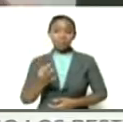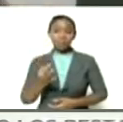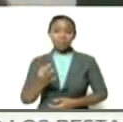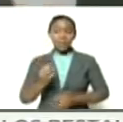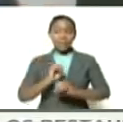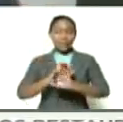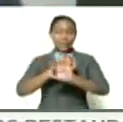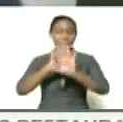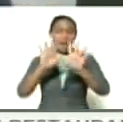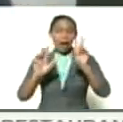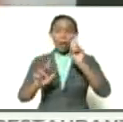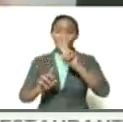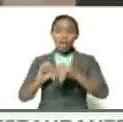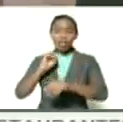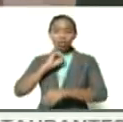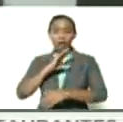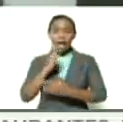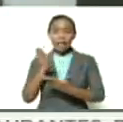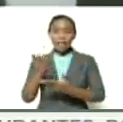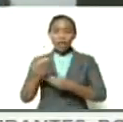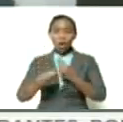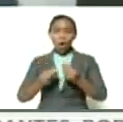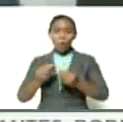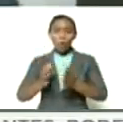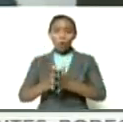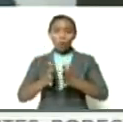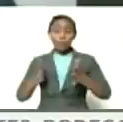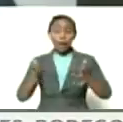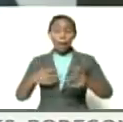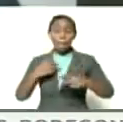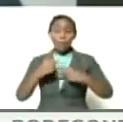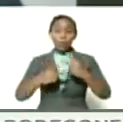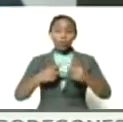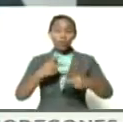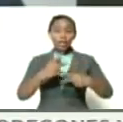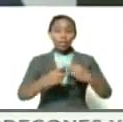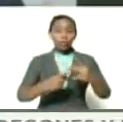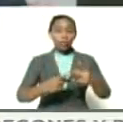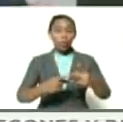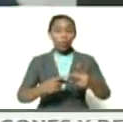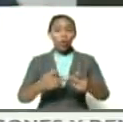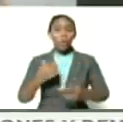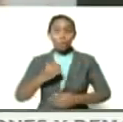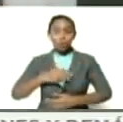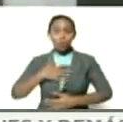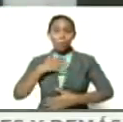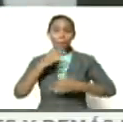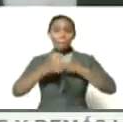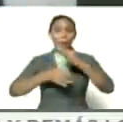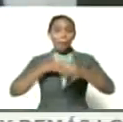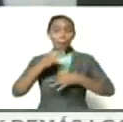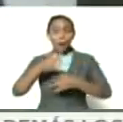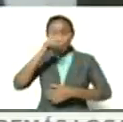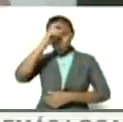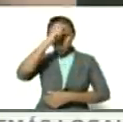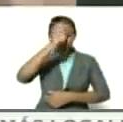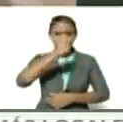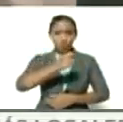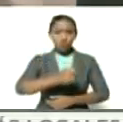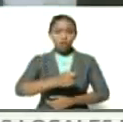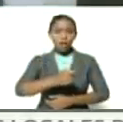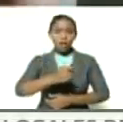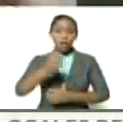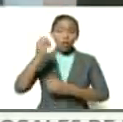esclarecedor ver la historia así como un gran proceso donde podemos explicar y reconocer y